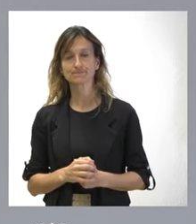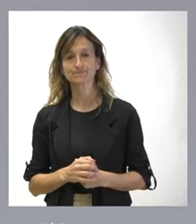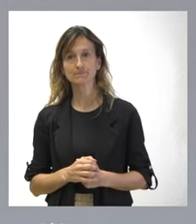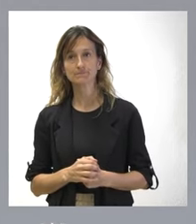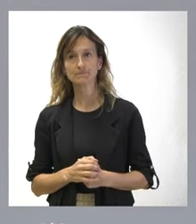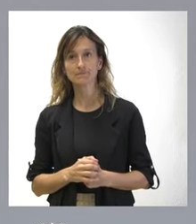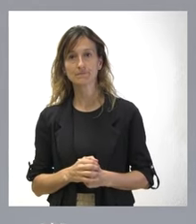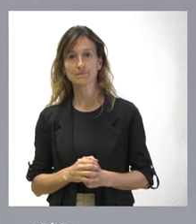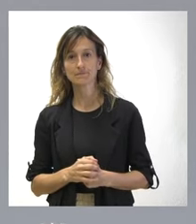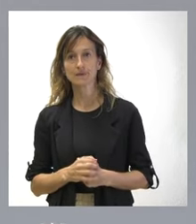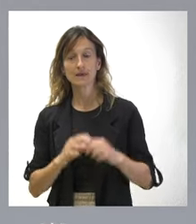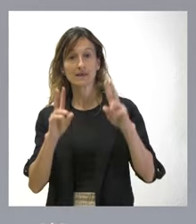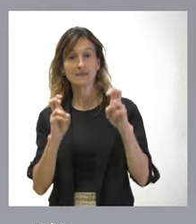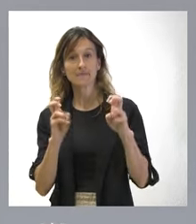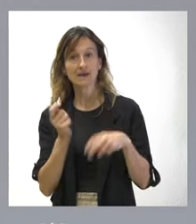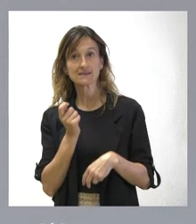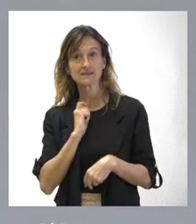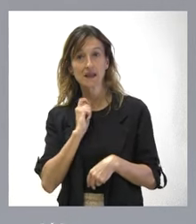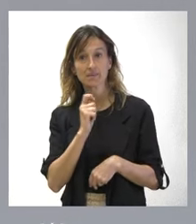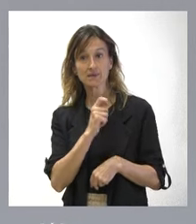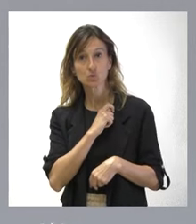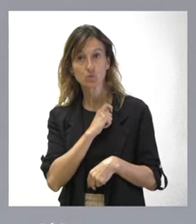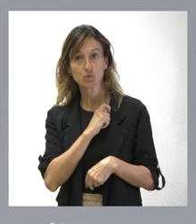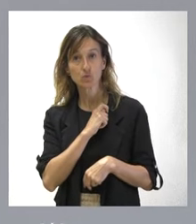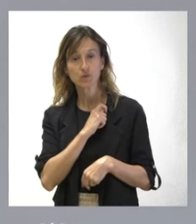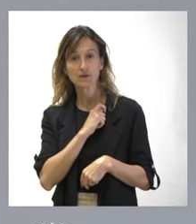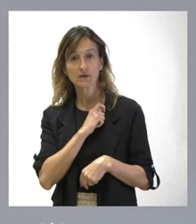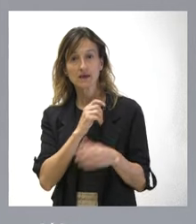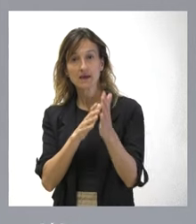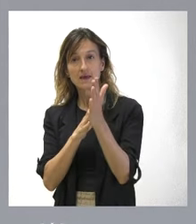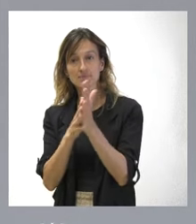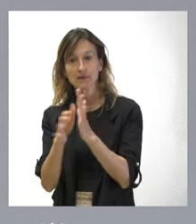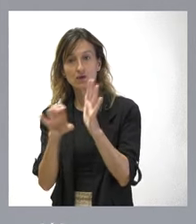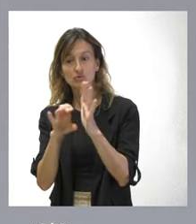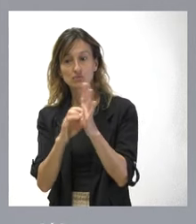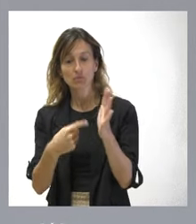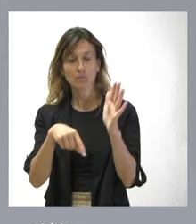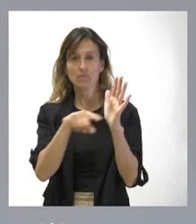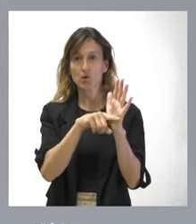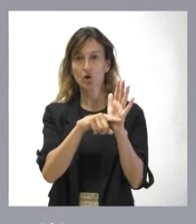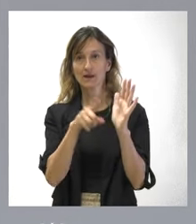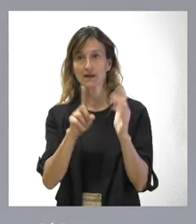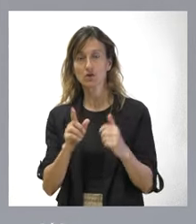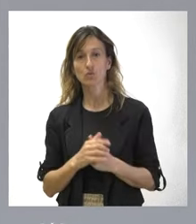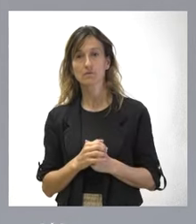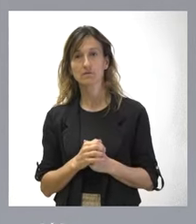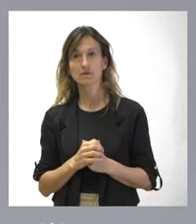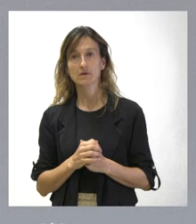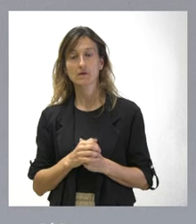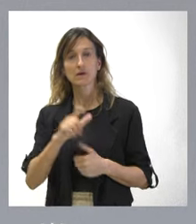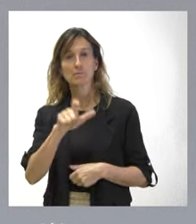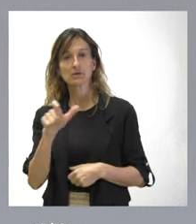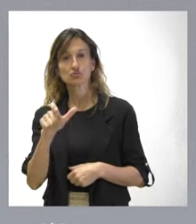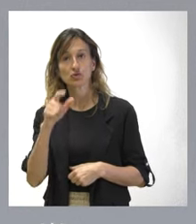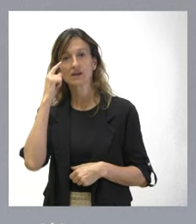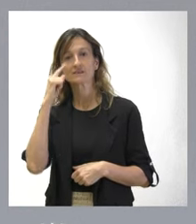La esclavitud no aparece contemplada de forma expresa en la Constitución. Nadie duda que la